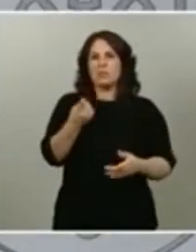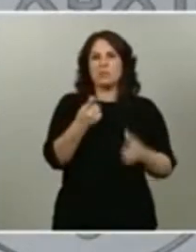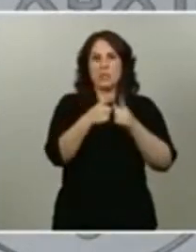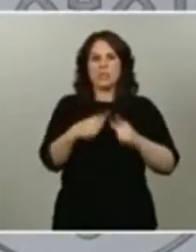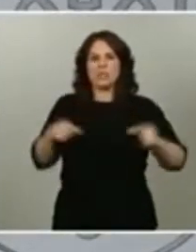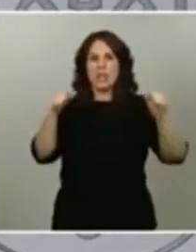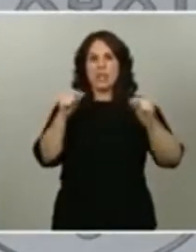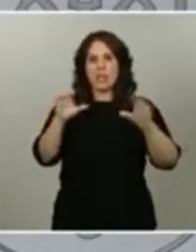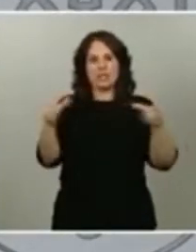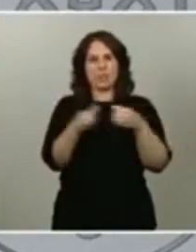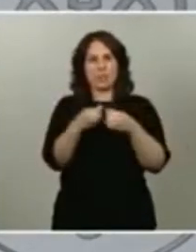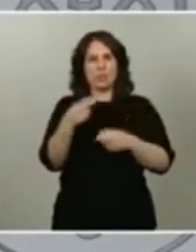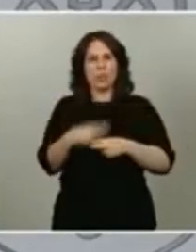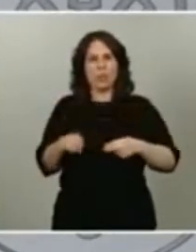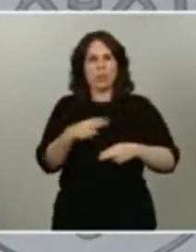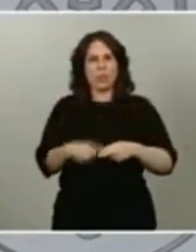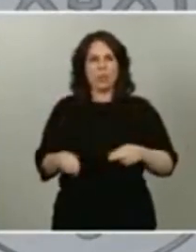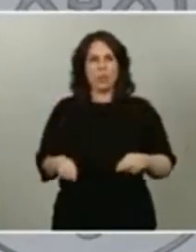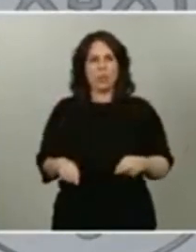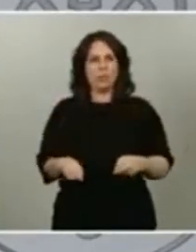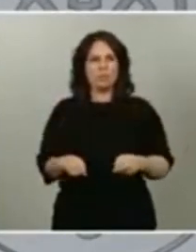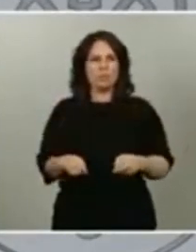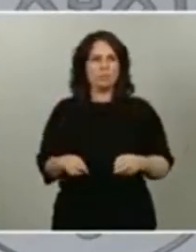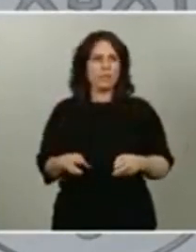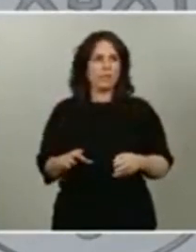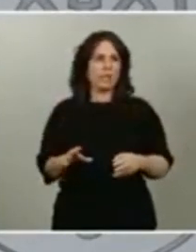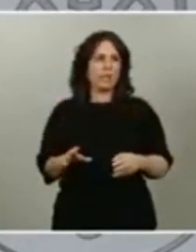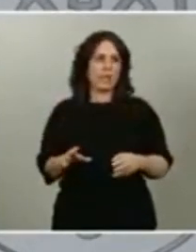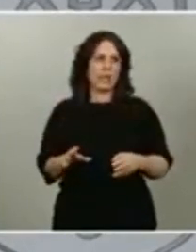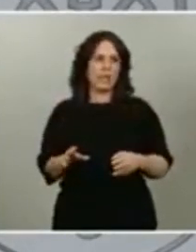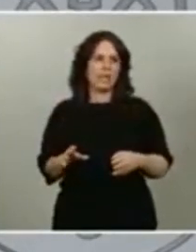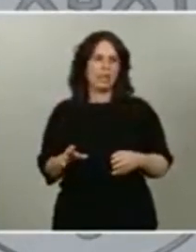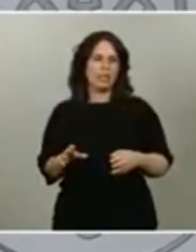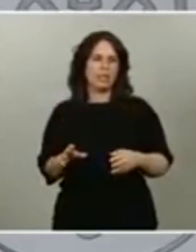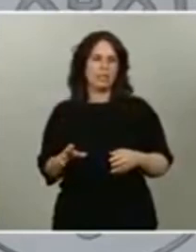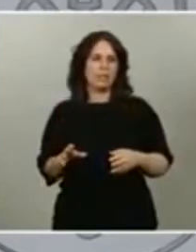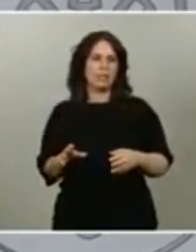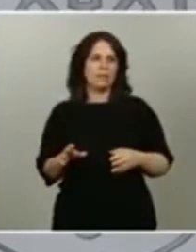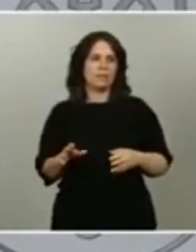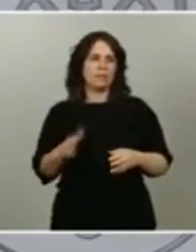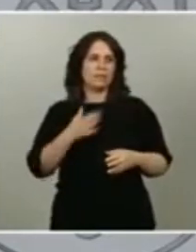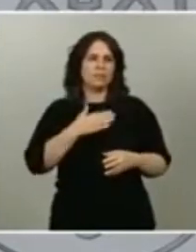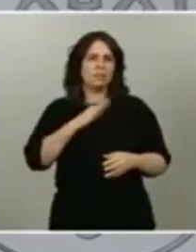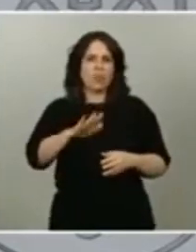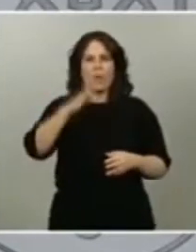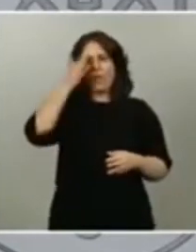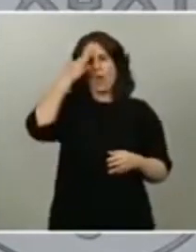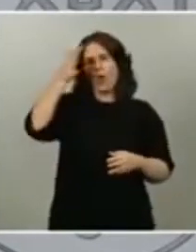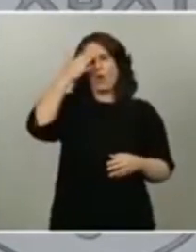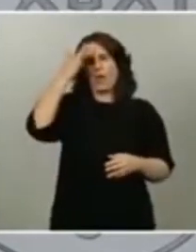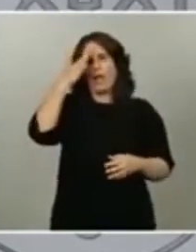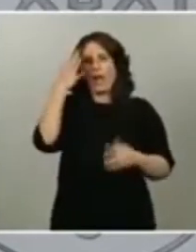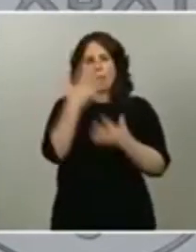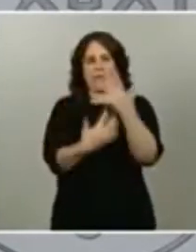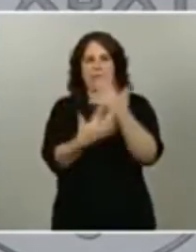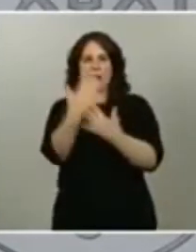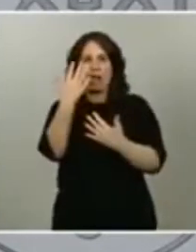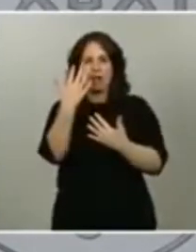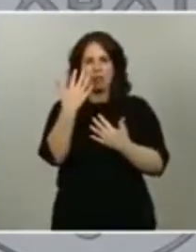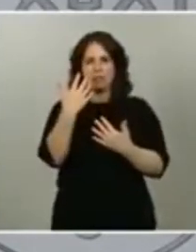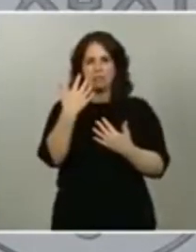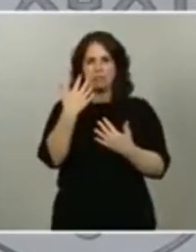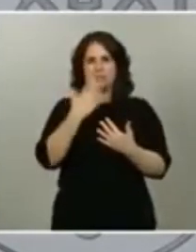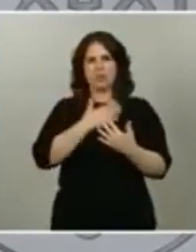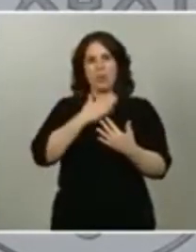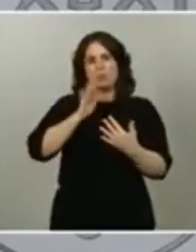política que digamos que conjuga dentro de su ideología por una parte su modelo de